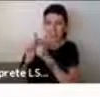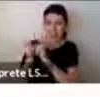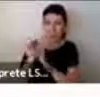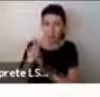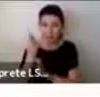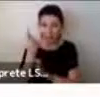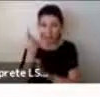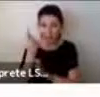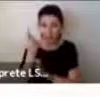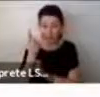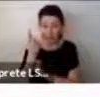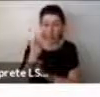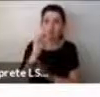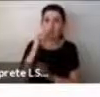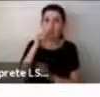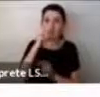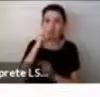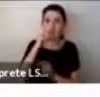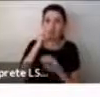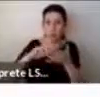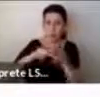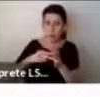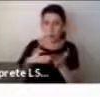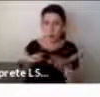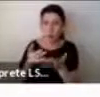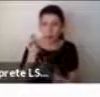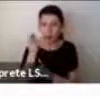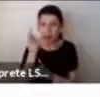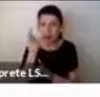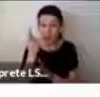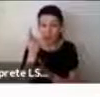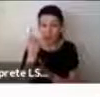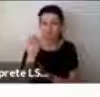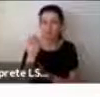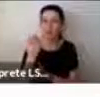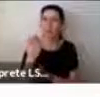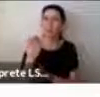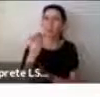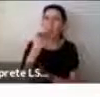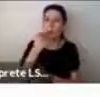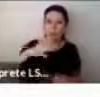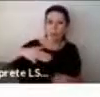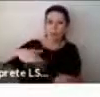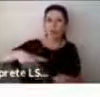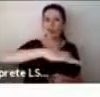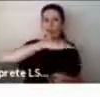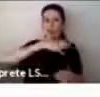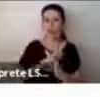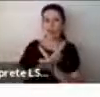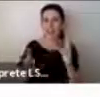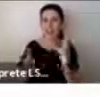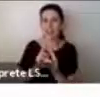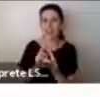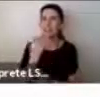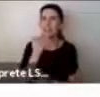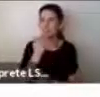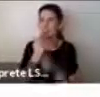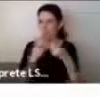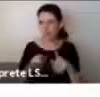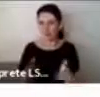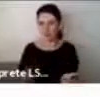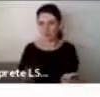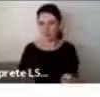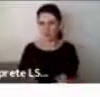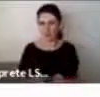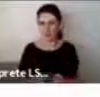trastorno en sí, sino también cómo entendemos que la sociedad se relaciona con ese tipo de trastorno. Más allá